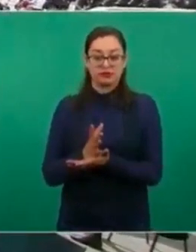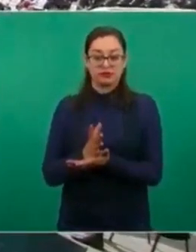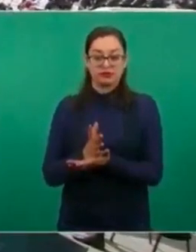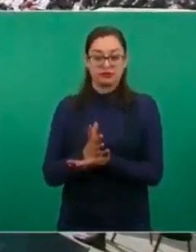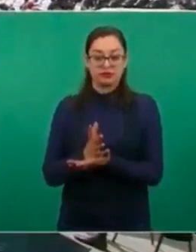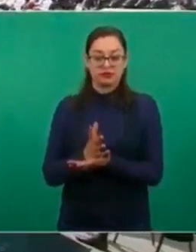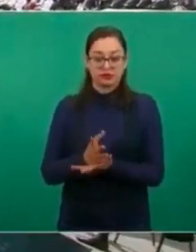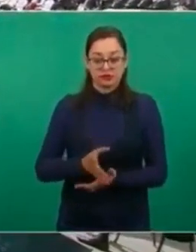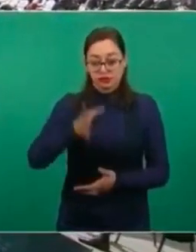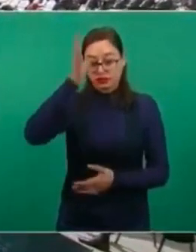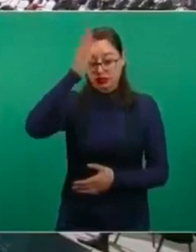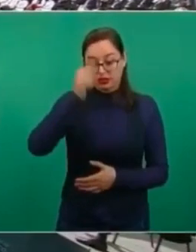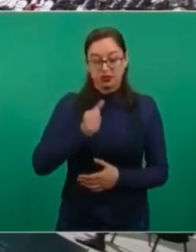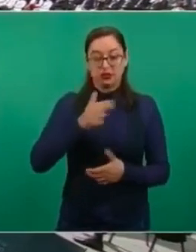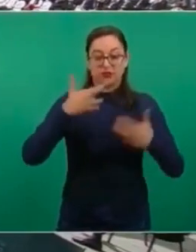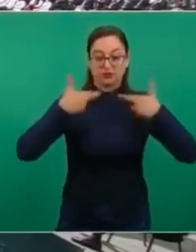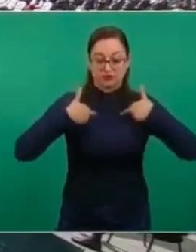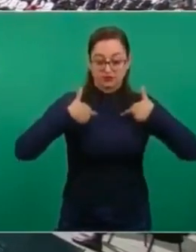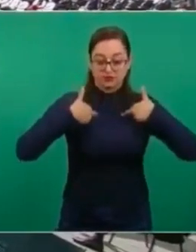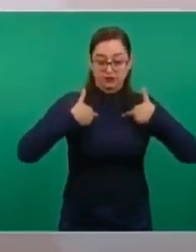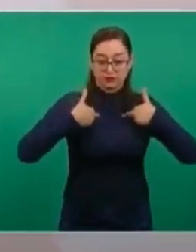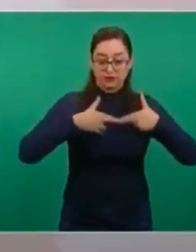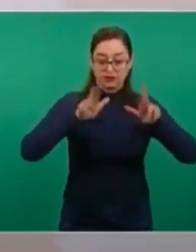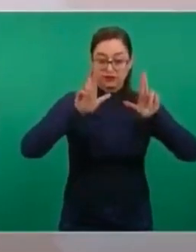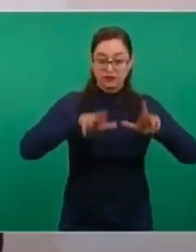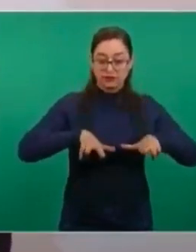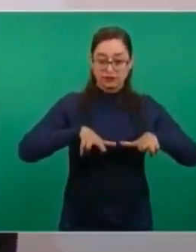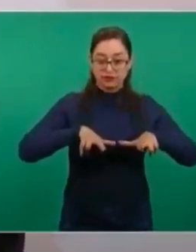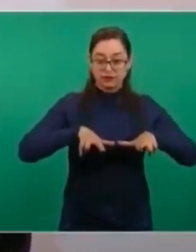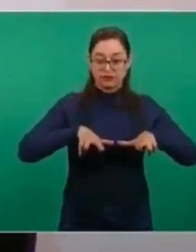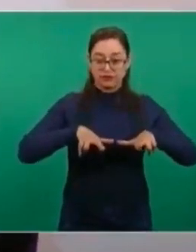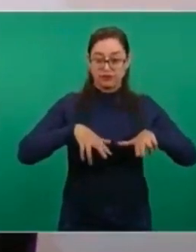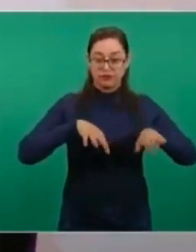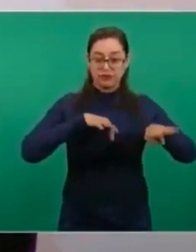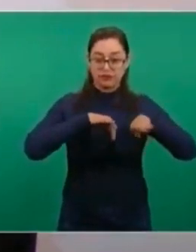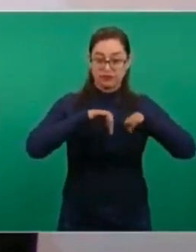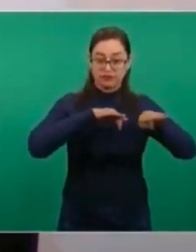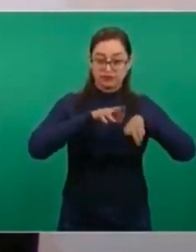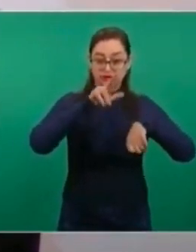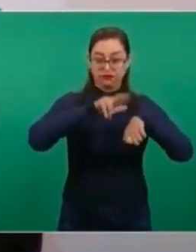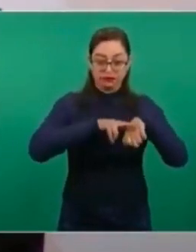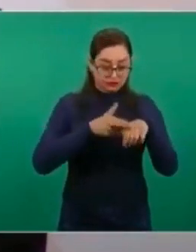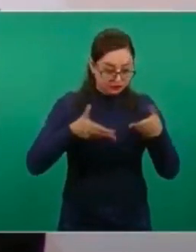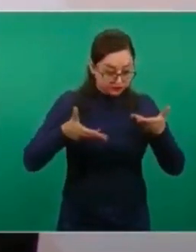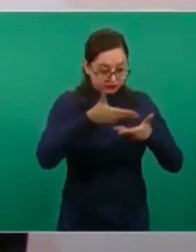representantes de los trabajadores, porque